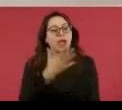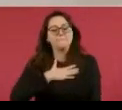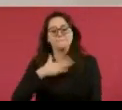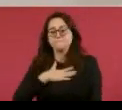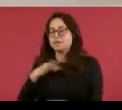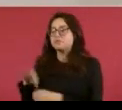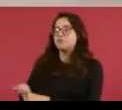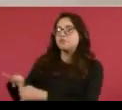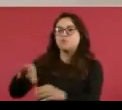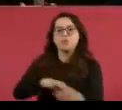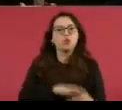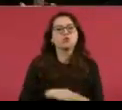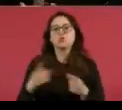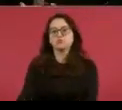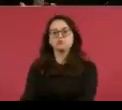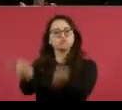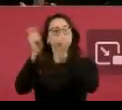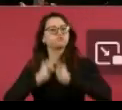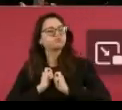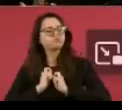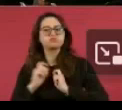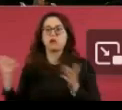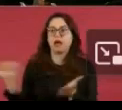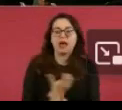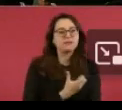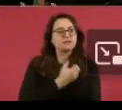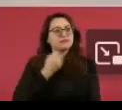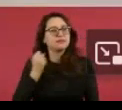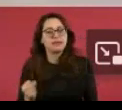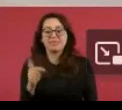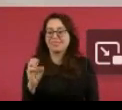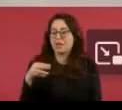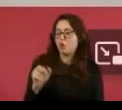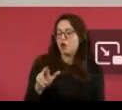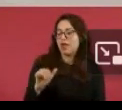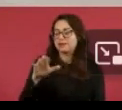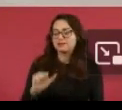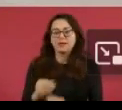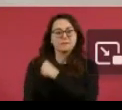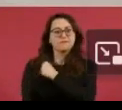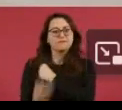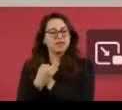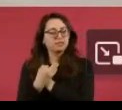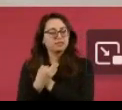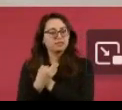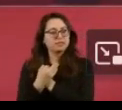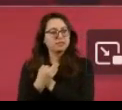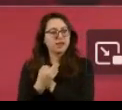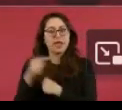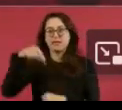constituida, surgida de un movimiento democrático. Y en México hay libertades,